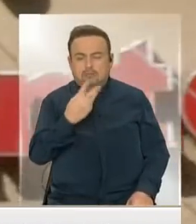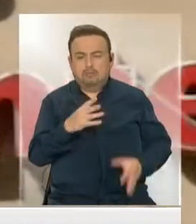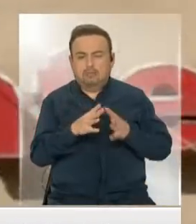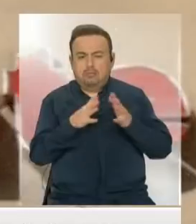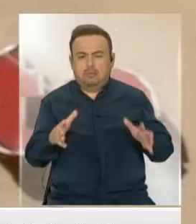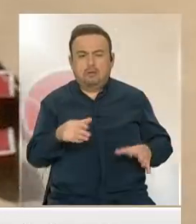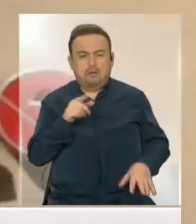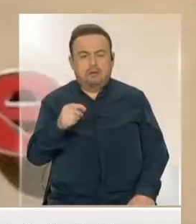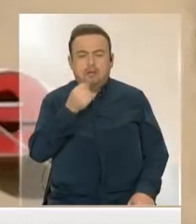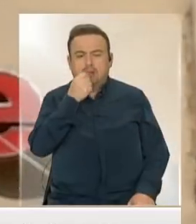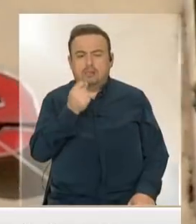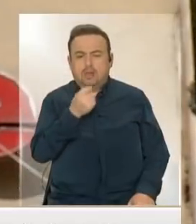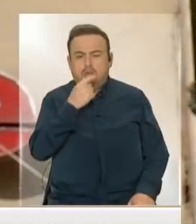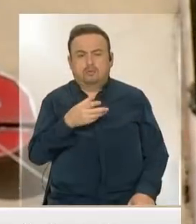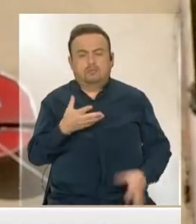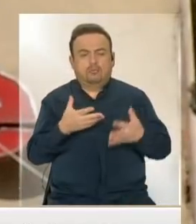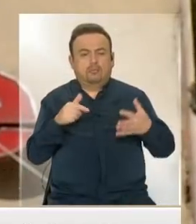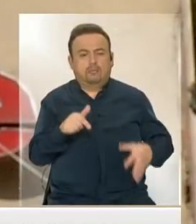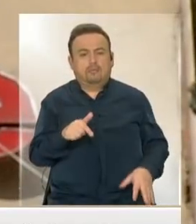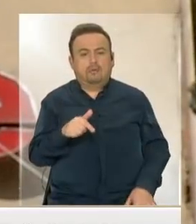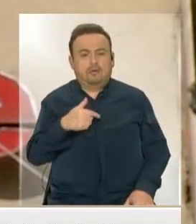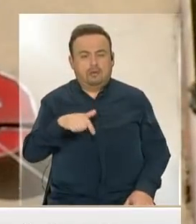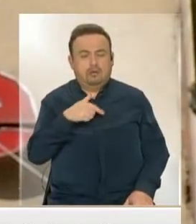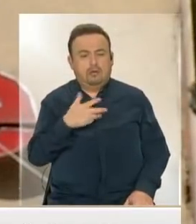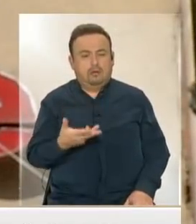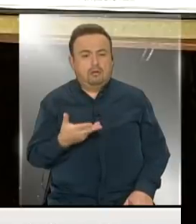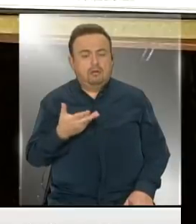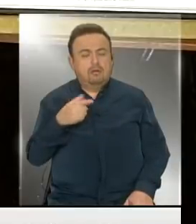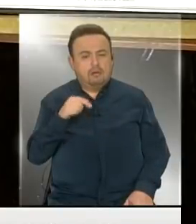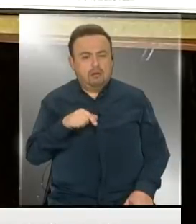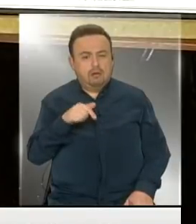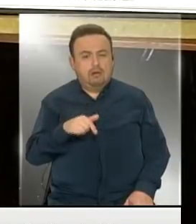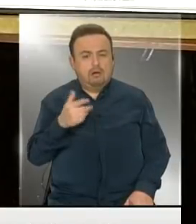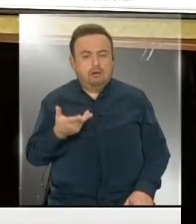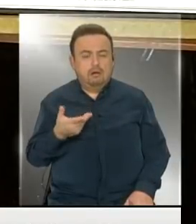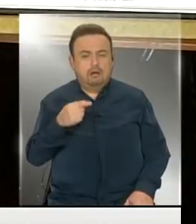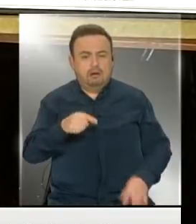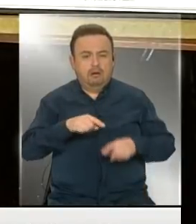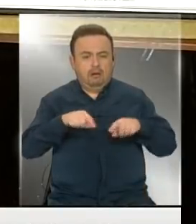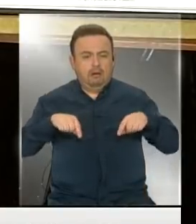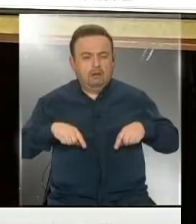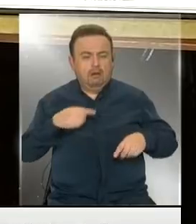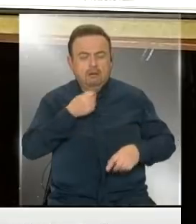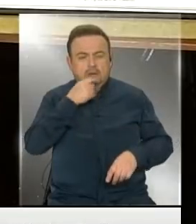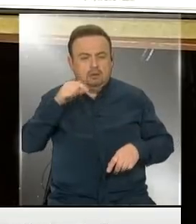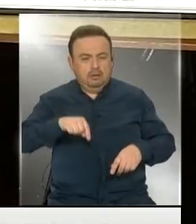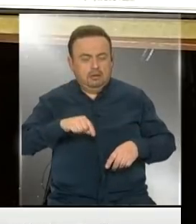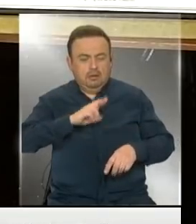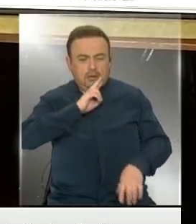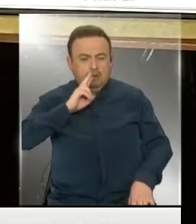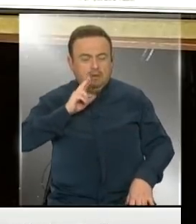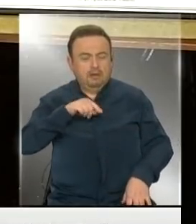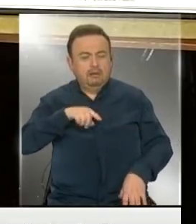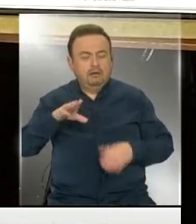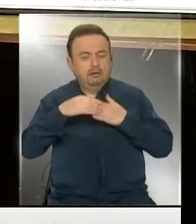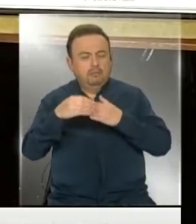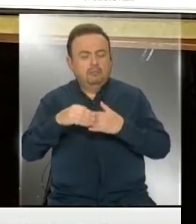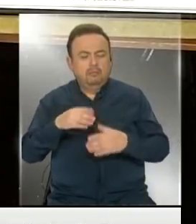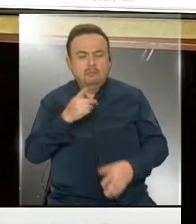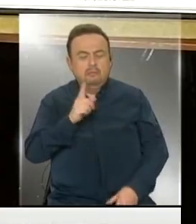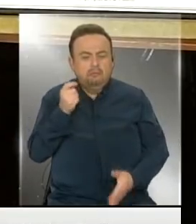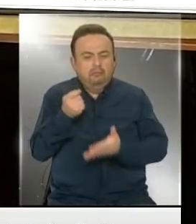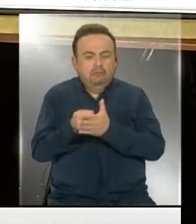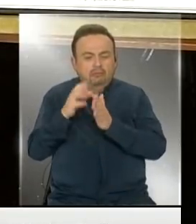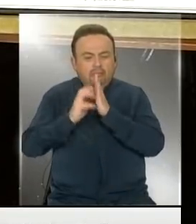me han llegado muchas denuncias, como nosotros somos los que estamos acá presentes en el local, han llegado muchas denuncias de la inspección del trabajo frente al no pago